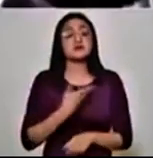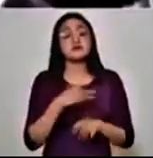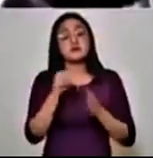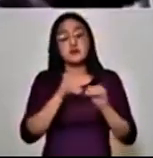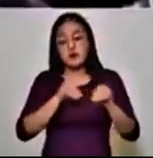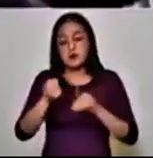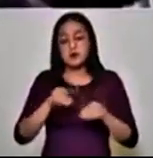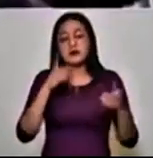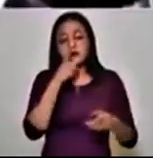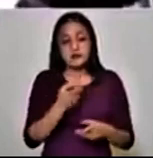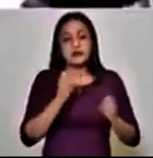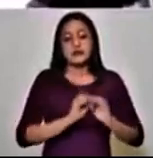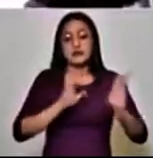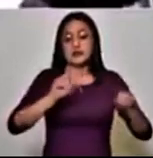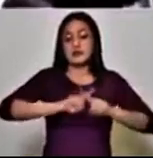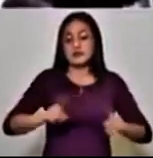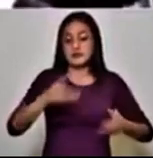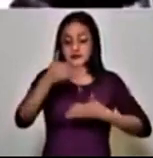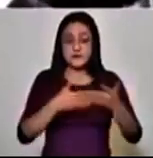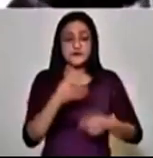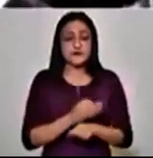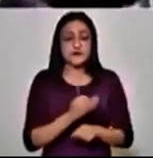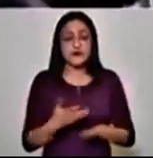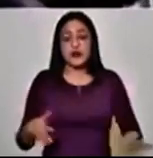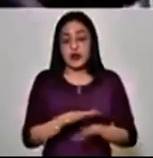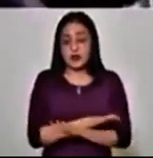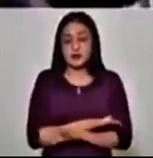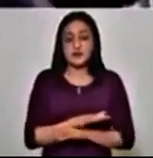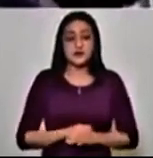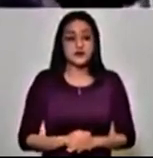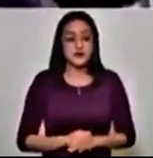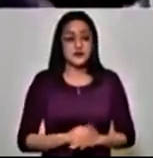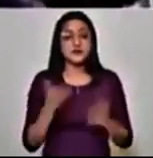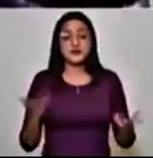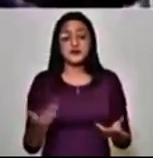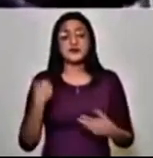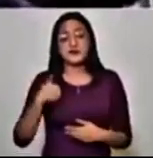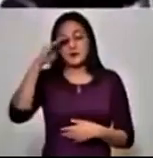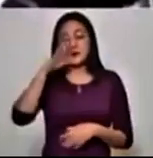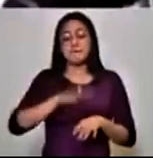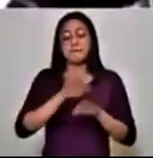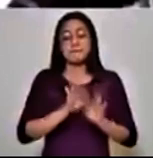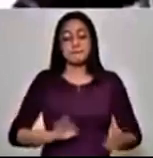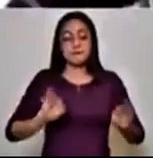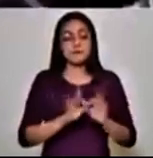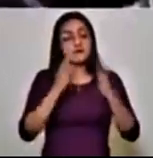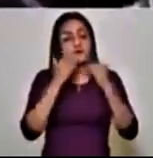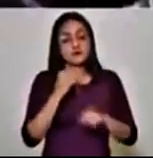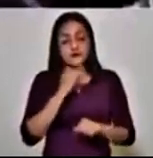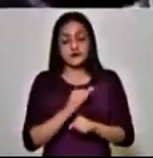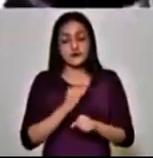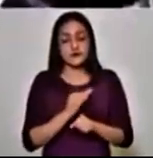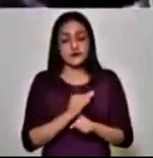van moviendo, repito, por los diferentes esquemas de alternancia. Consideramos lo más relevante es que no ha habido